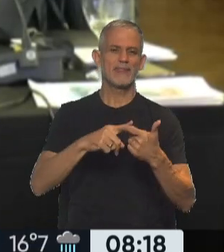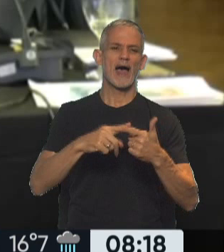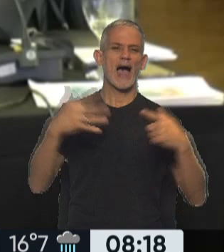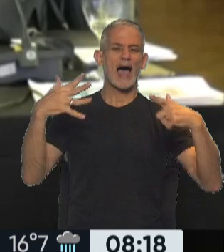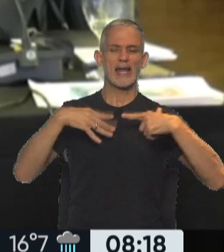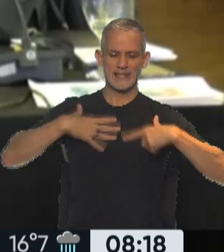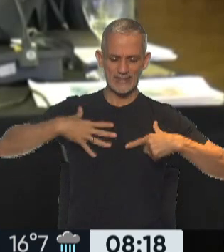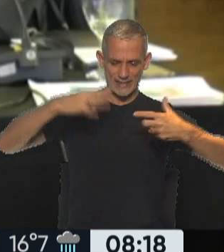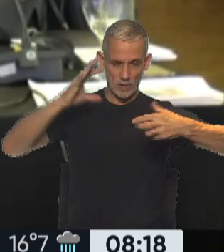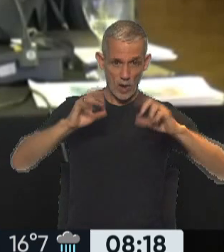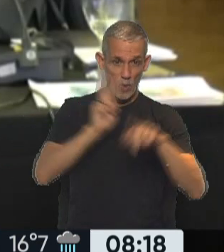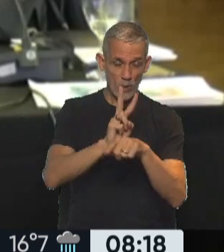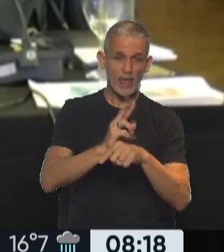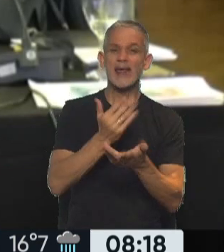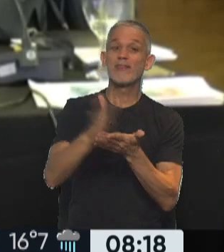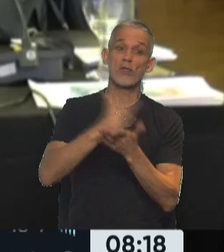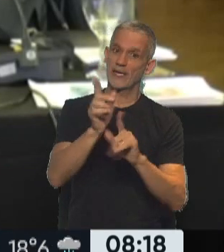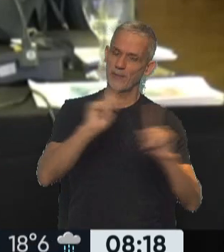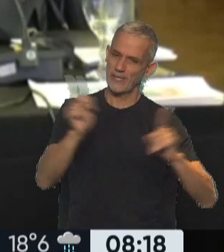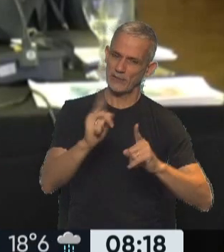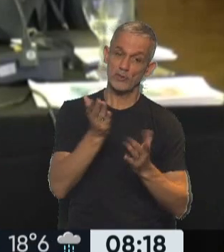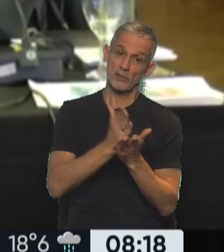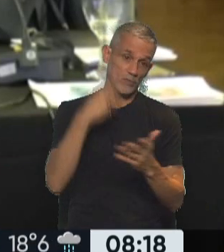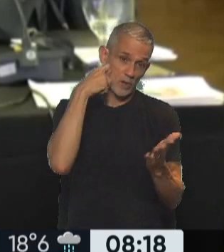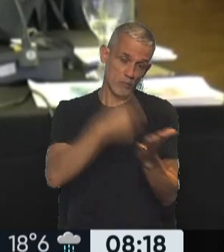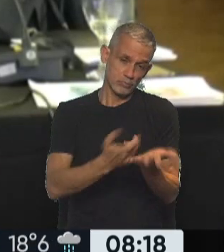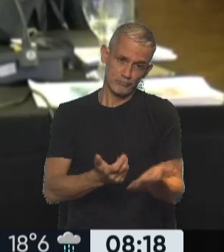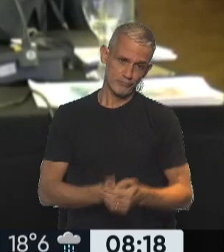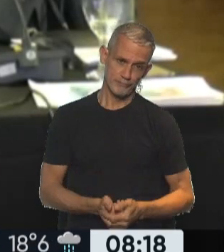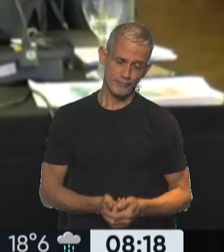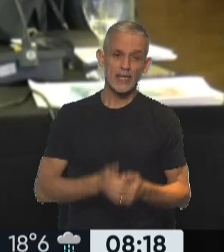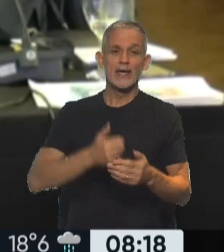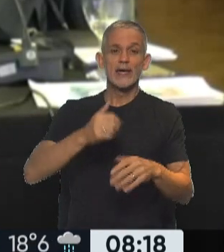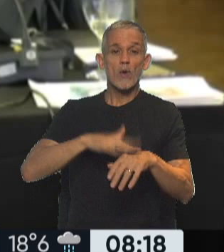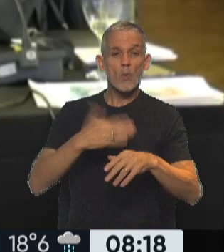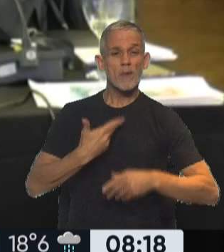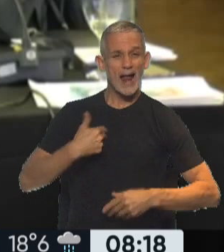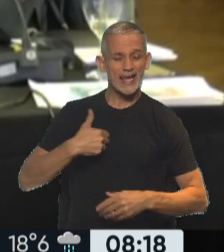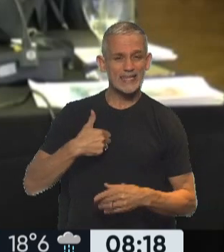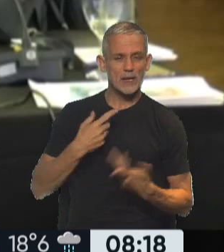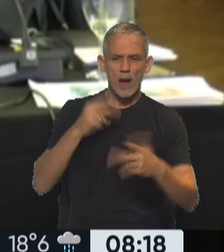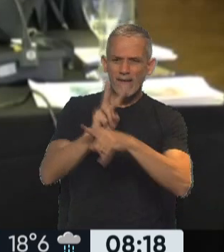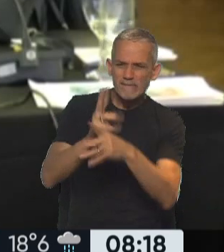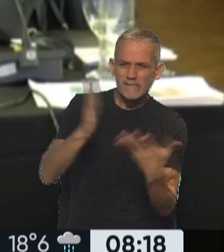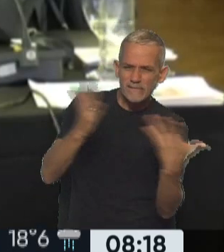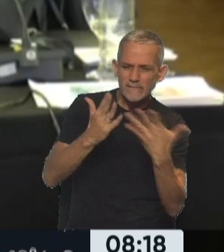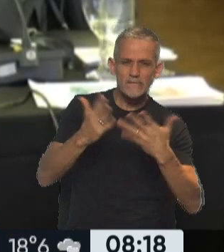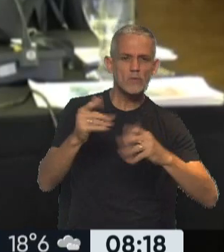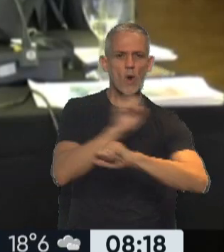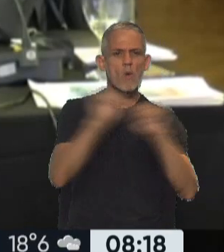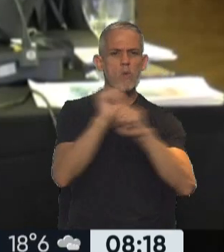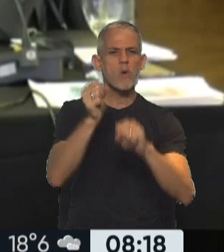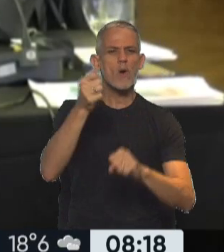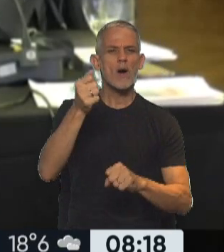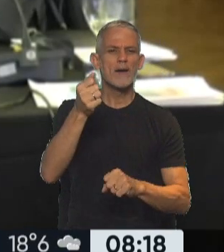integridad personal y a la no discriminación. Por no haber prevenido un ataque en el que 85 personas